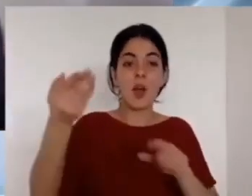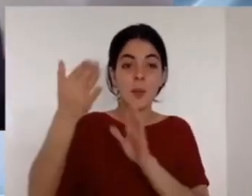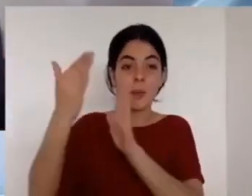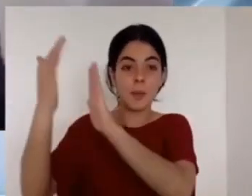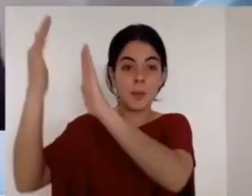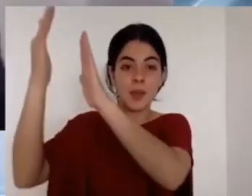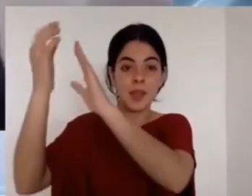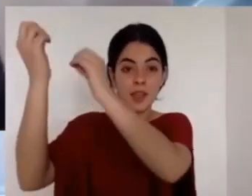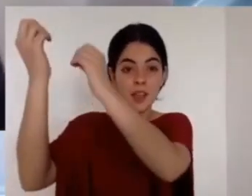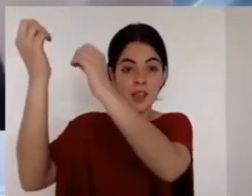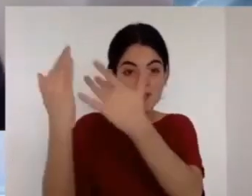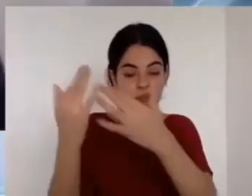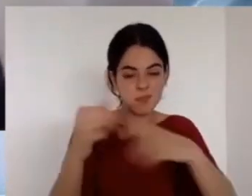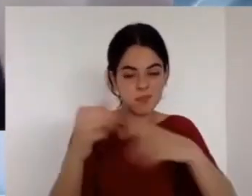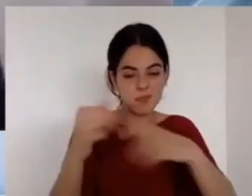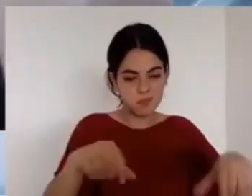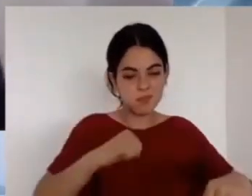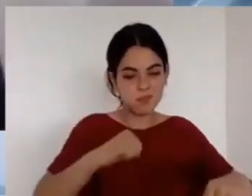del Señor estamos